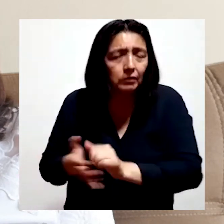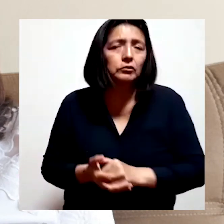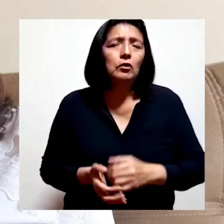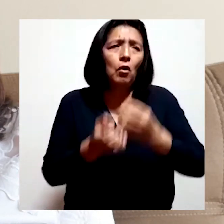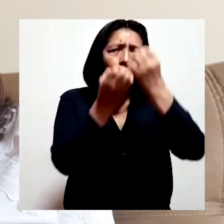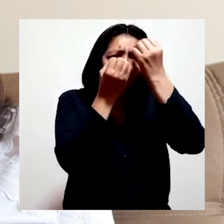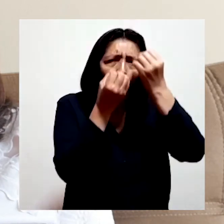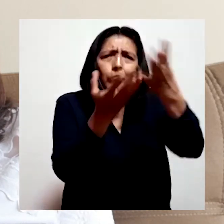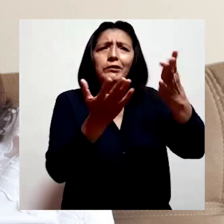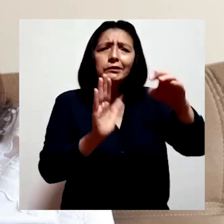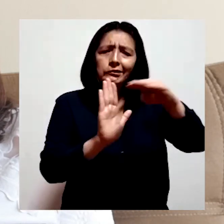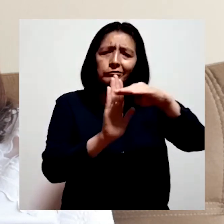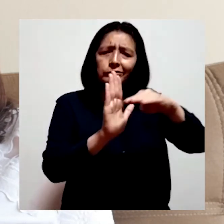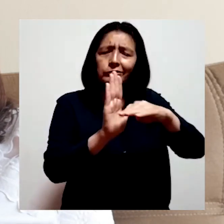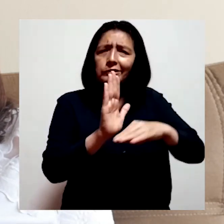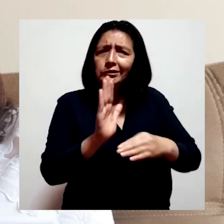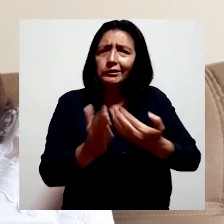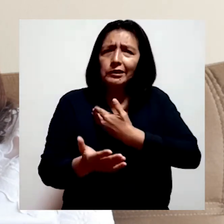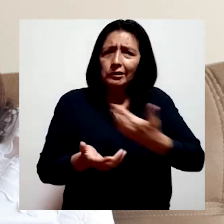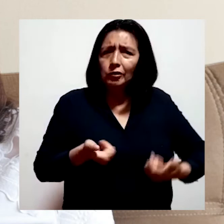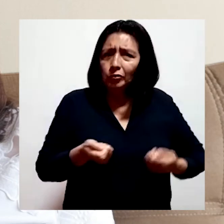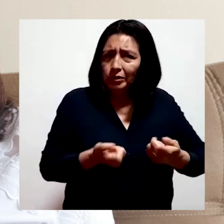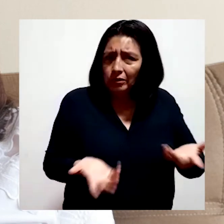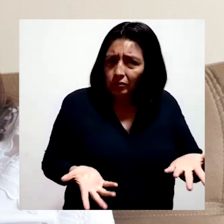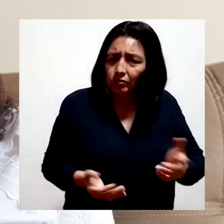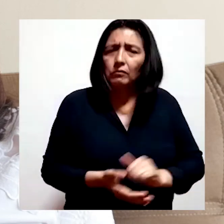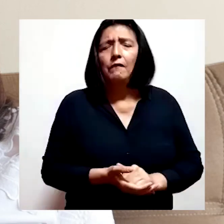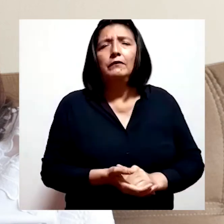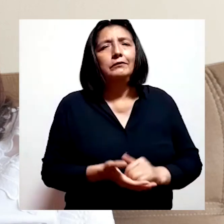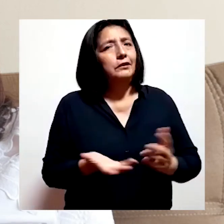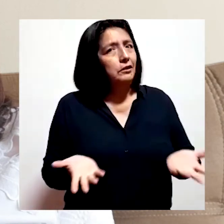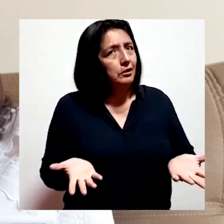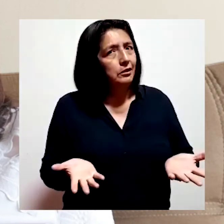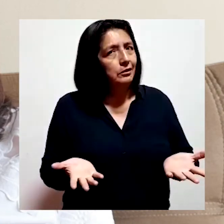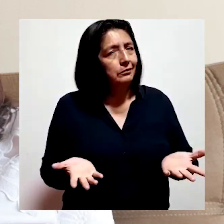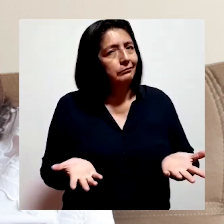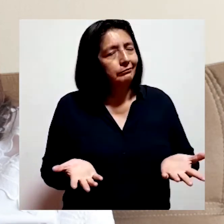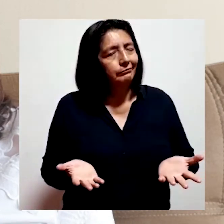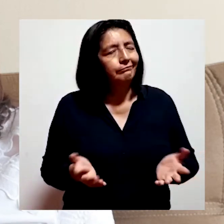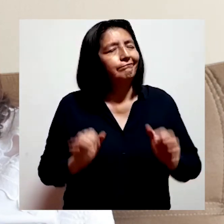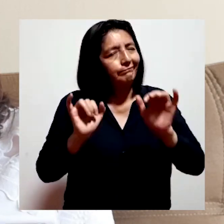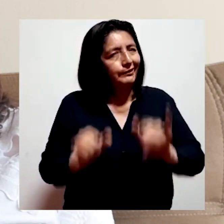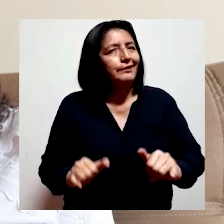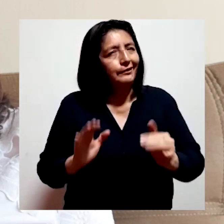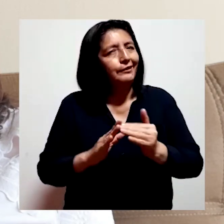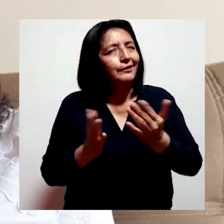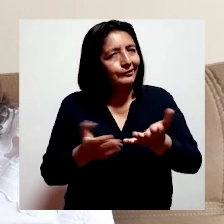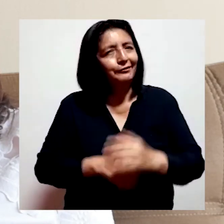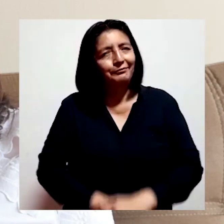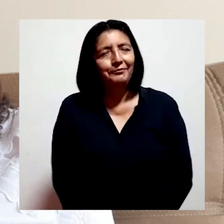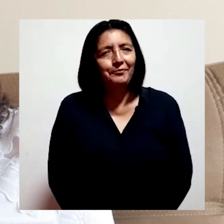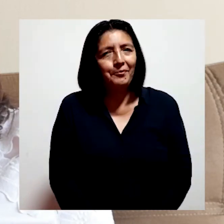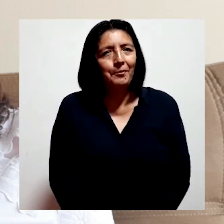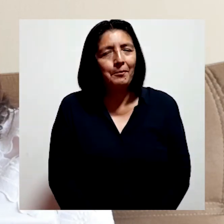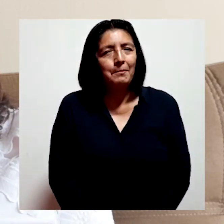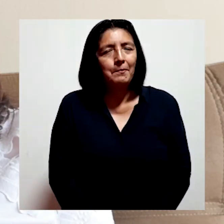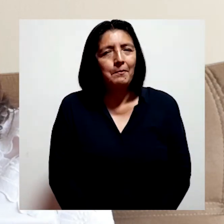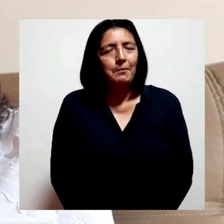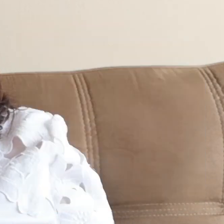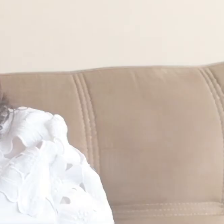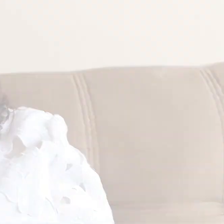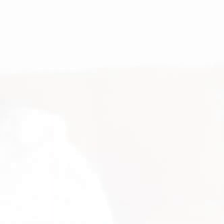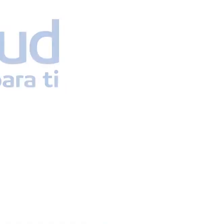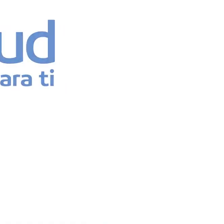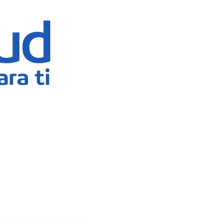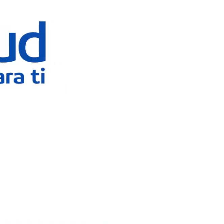obedecer las indicaciones que nos dan nuestras autoridades y, por supuesto, quedarte en casa. ¡Gracias! ¡Gracias!